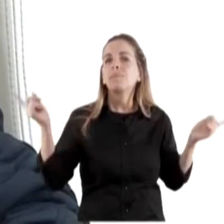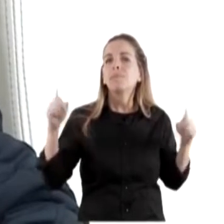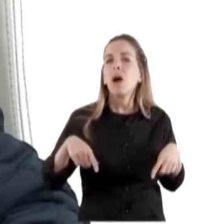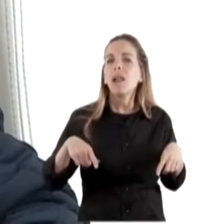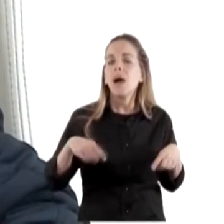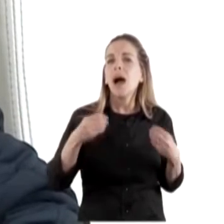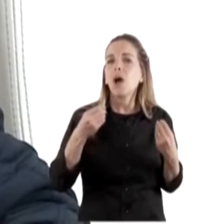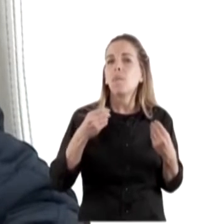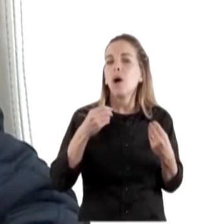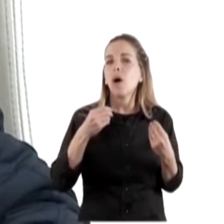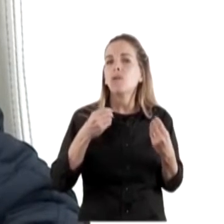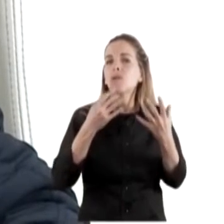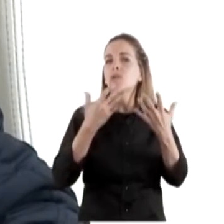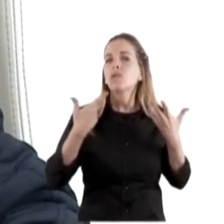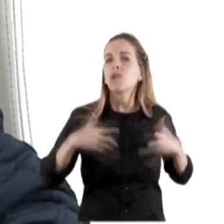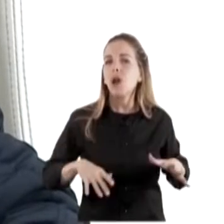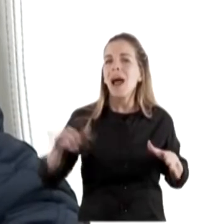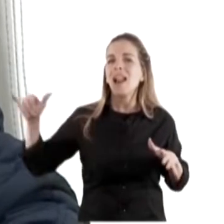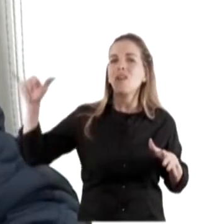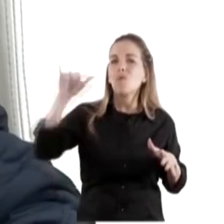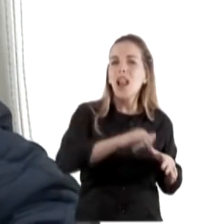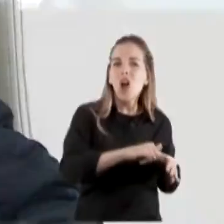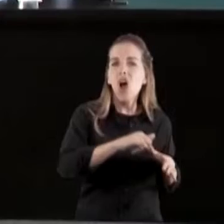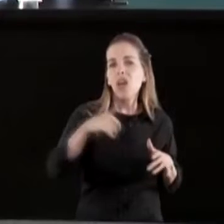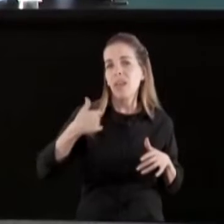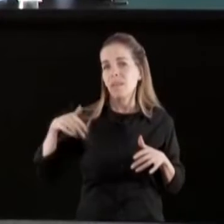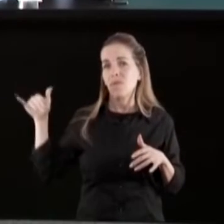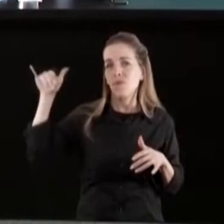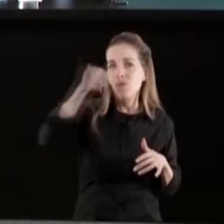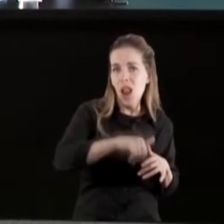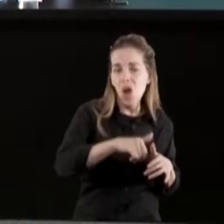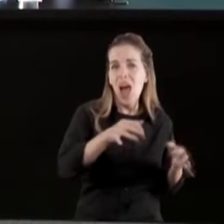regulares a Malvinas con nuestra línea de bandera. Gracias.